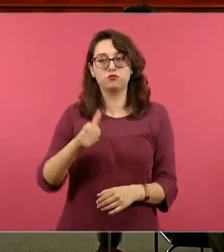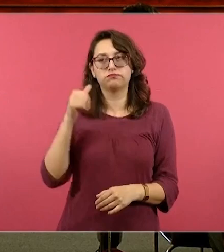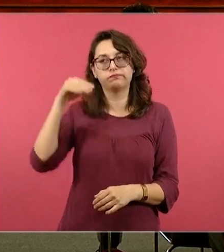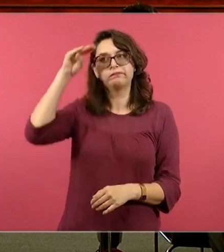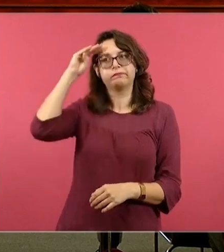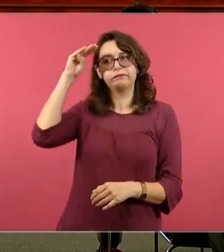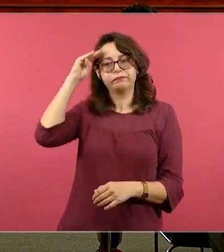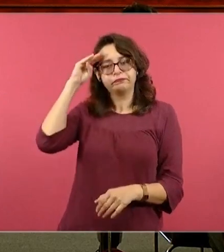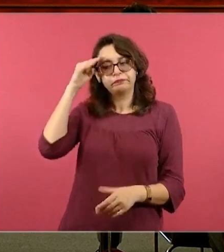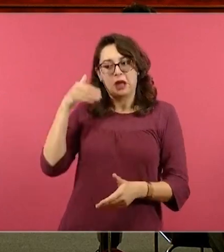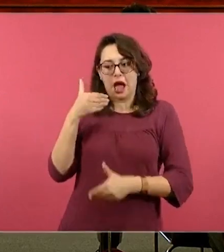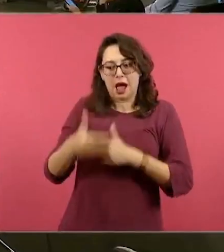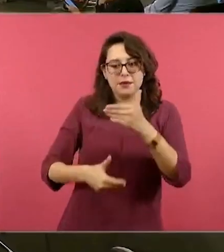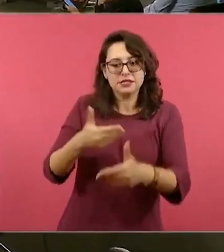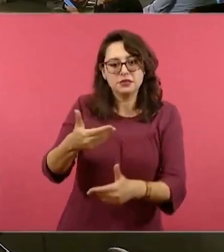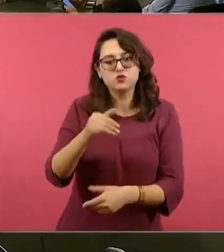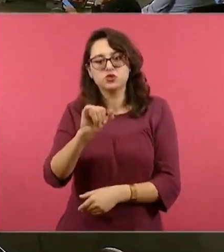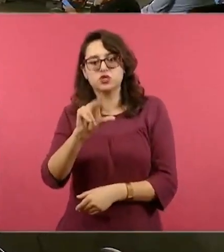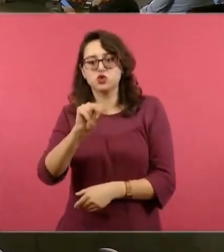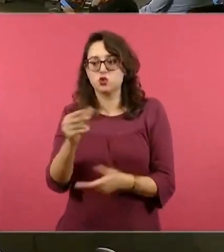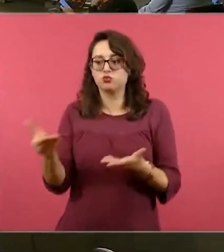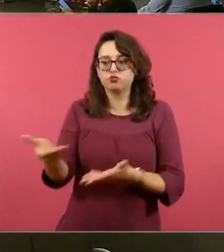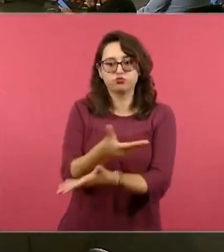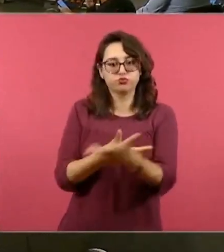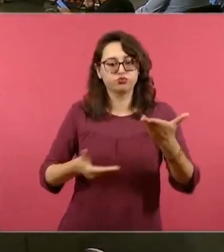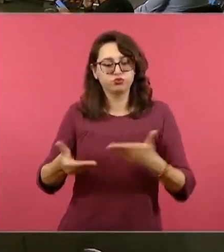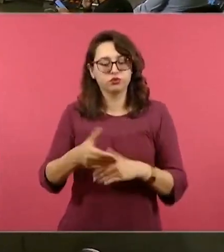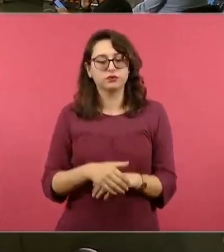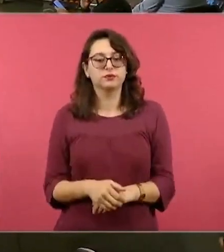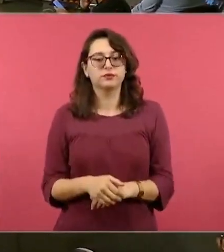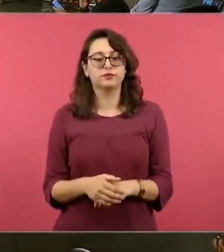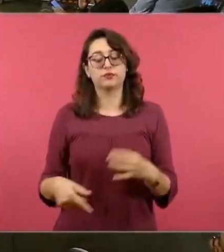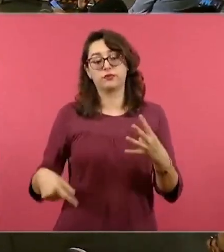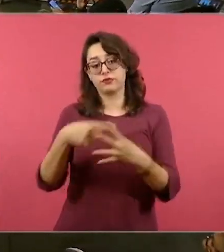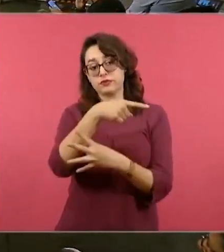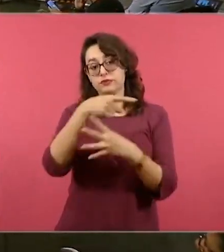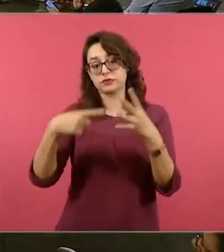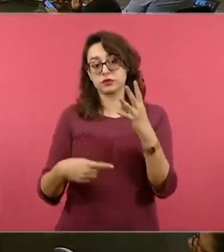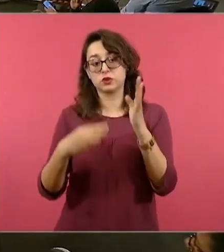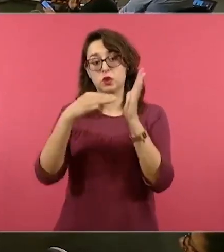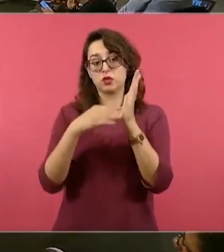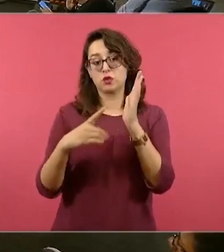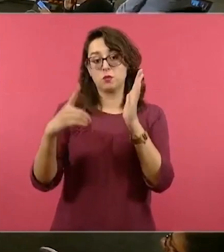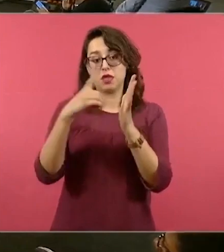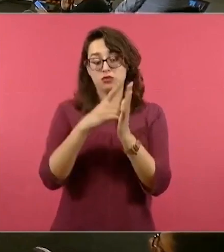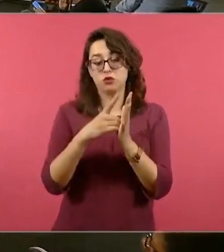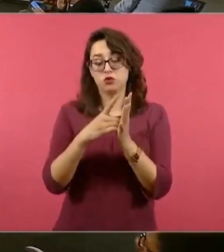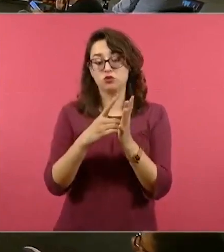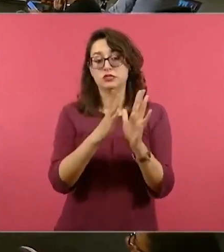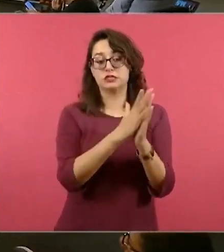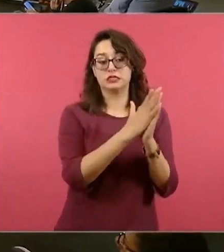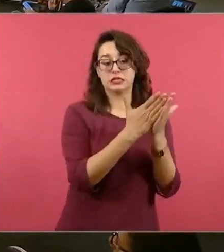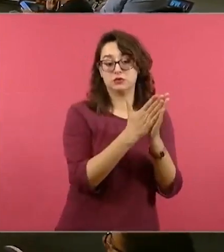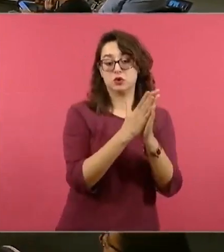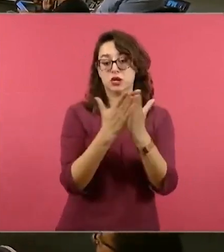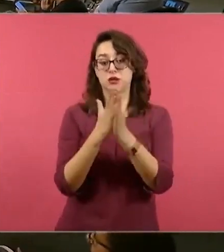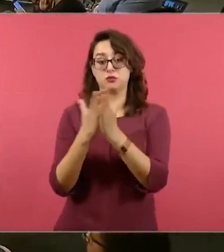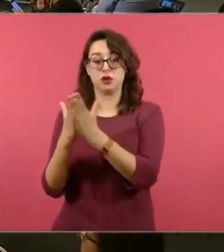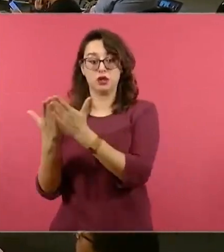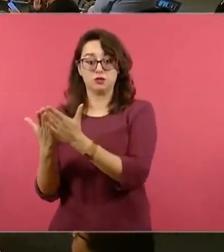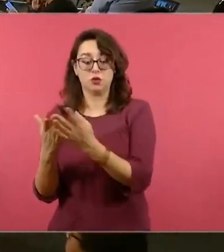La que sigue, por favor. Las cuatro metodologías que utilizamos, que se utilizaron para cada uno de los libros, es